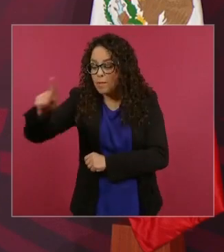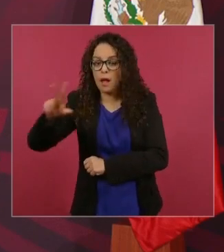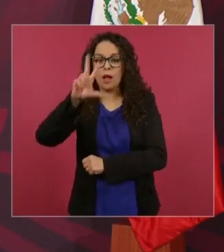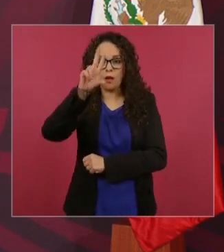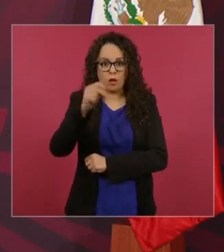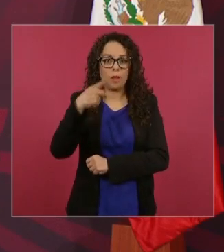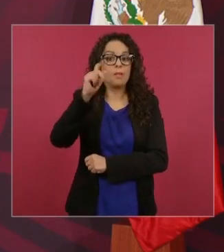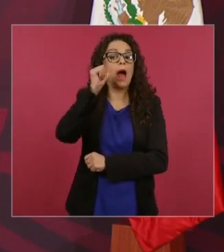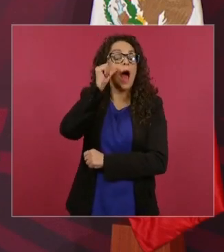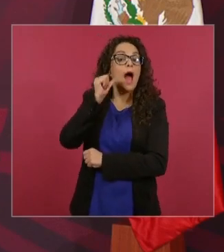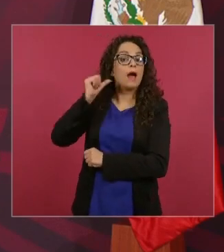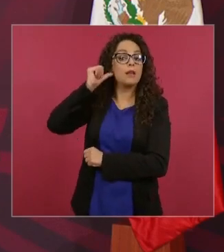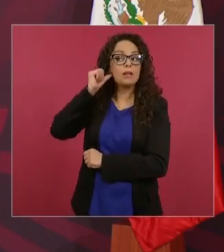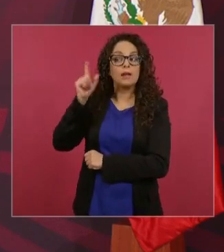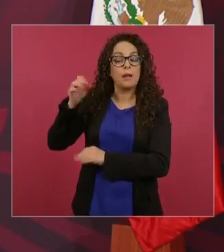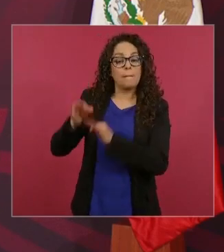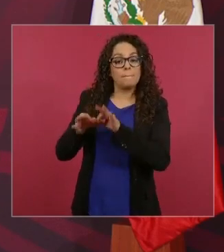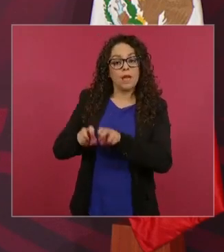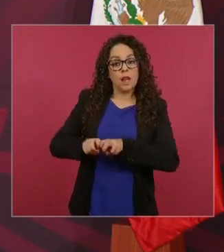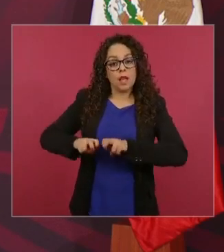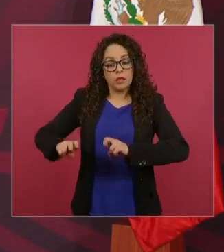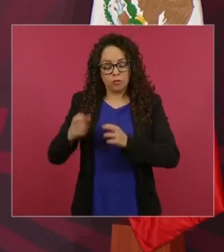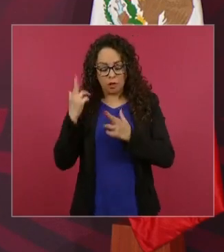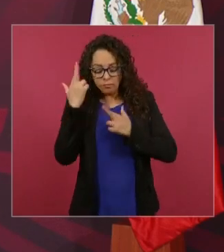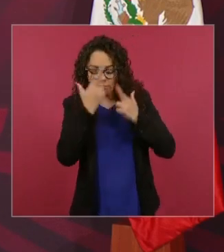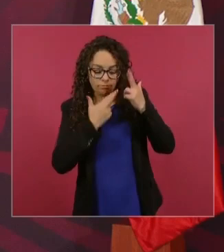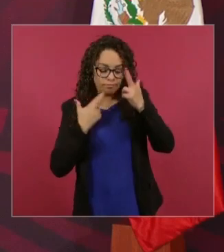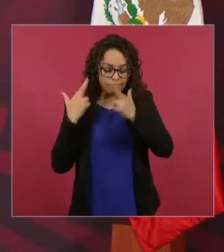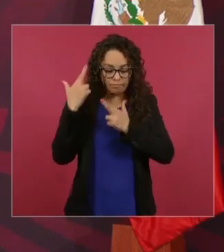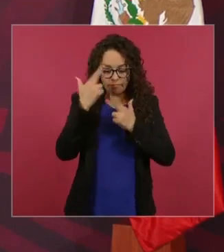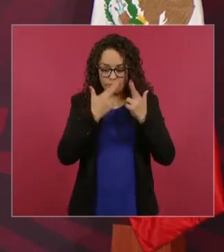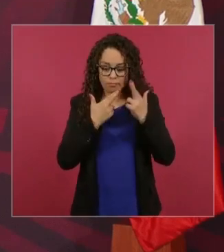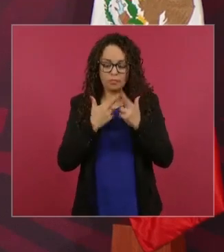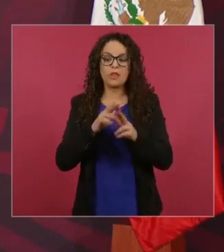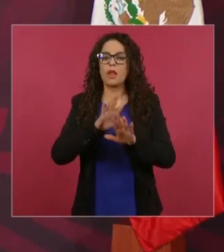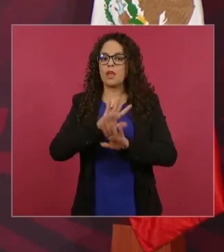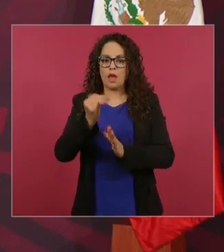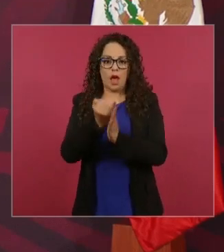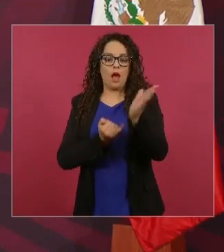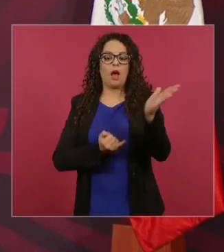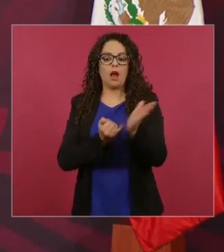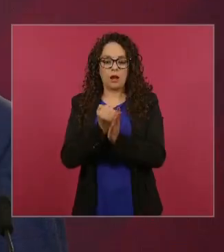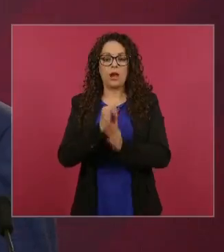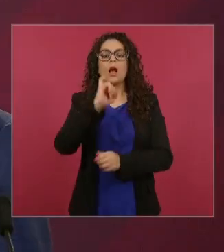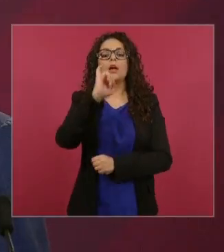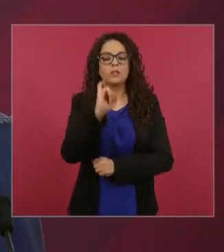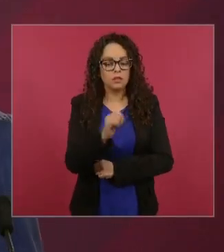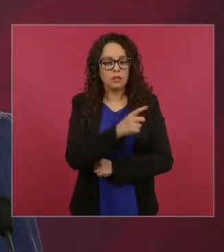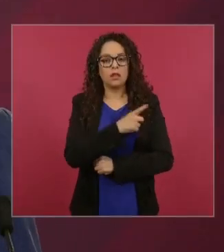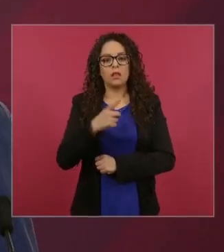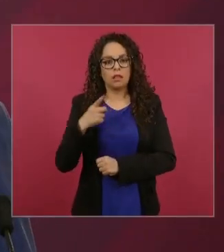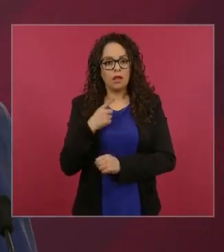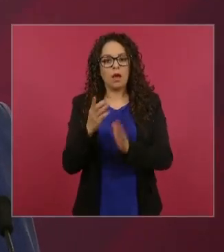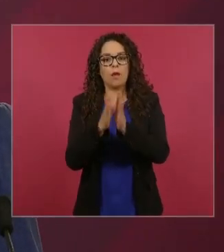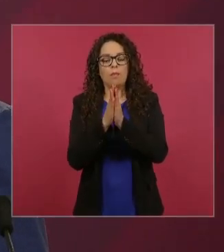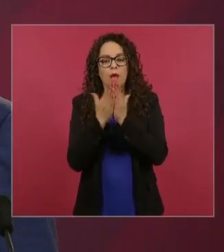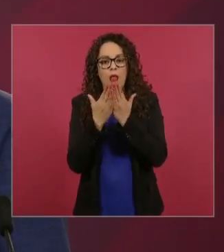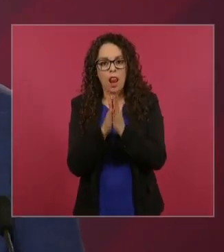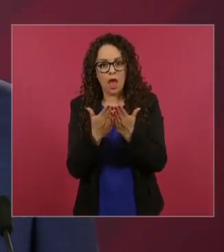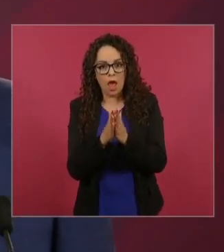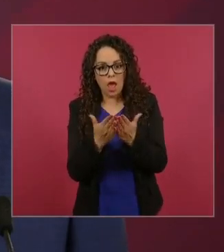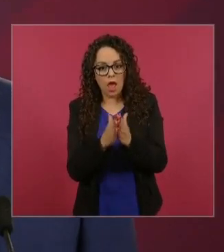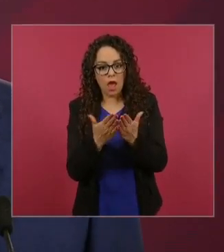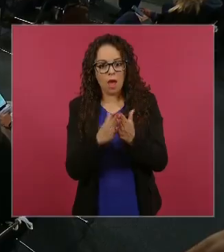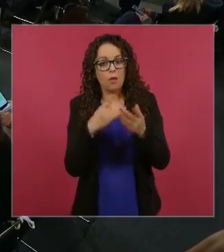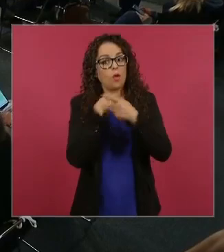atender este asunto que se distribuyan los libros que se entreguen los libros a los niños